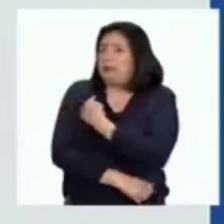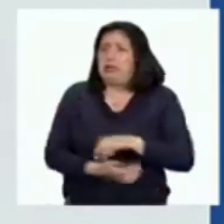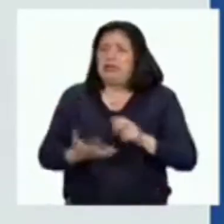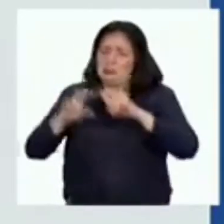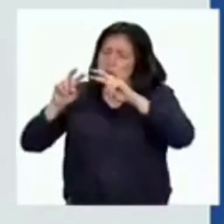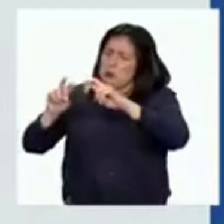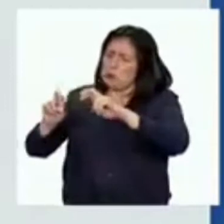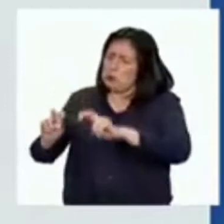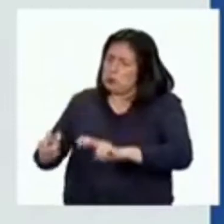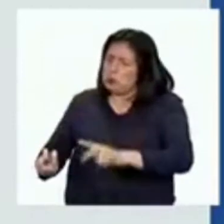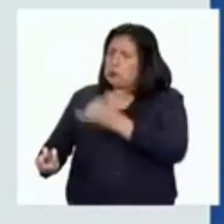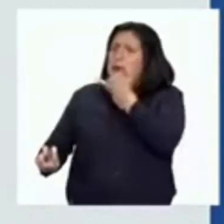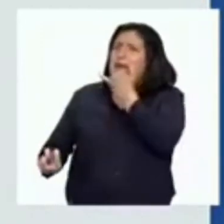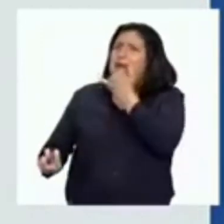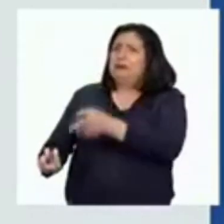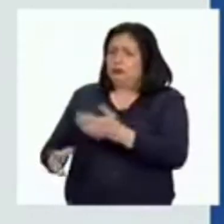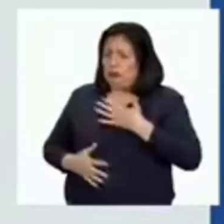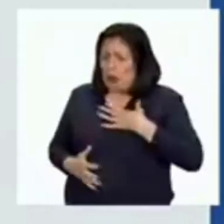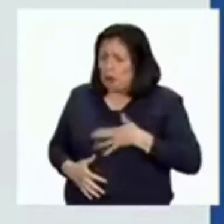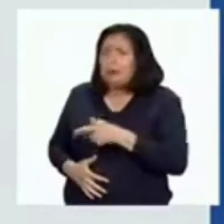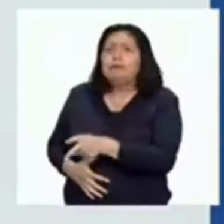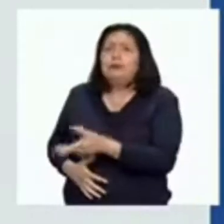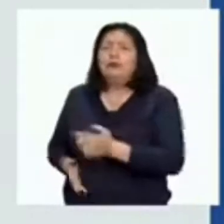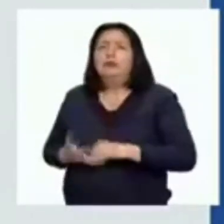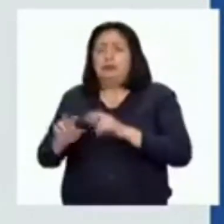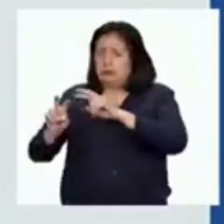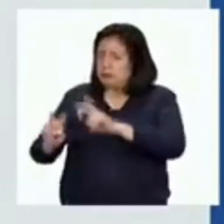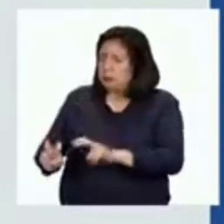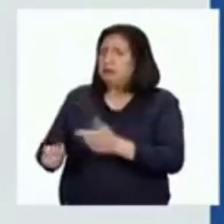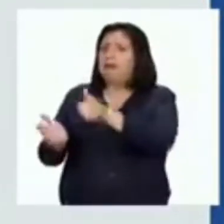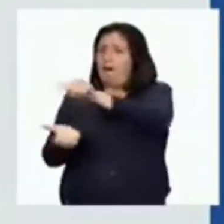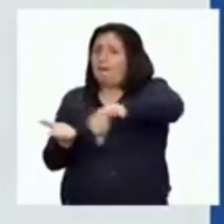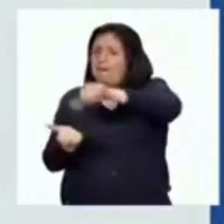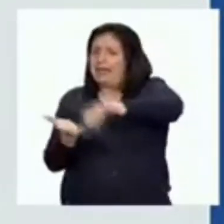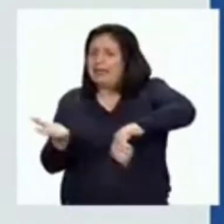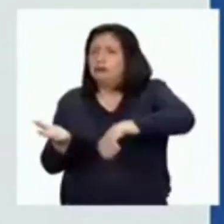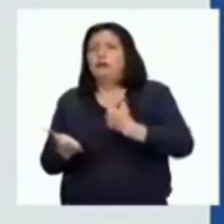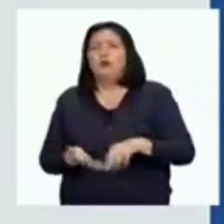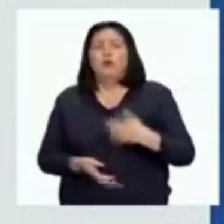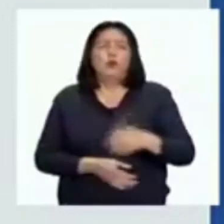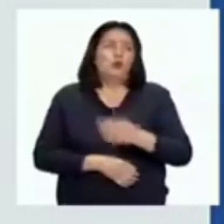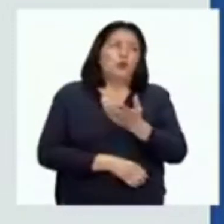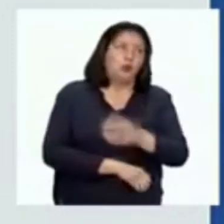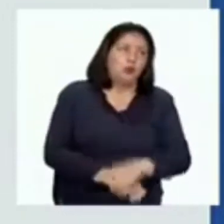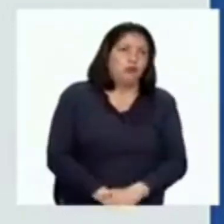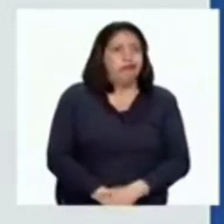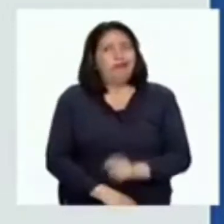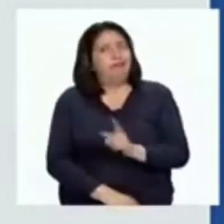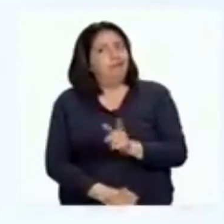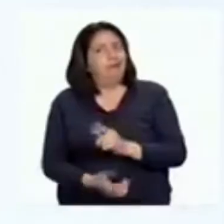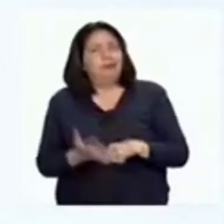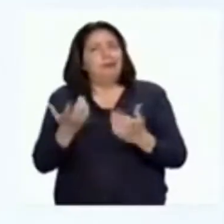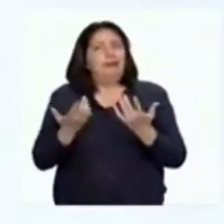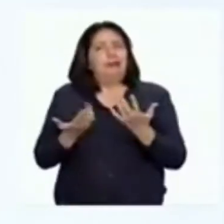revisar qué es lo que había pasado con su cuerpo. Lo atendieron y lo operaron. Los resultados, sin embargo, no fueron los